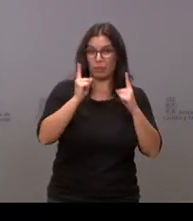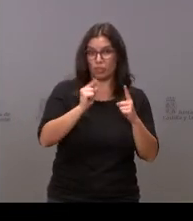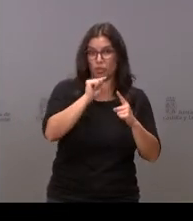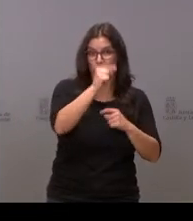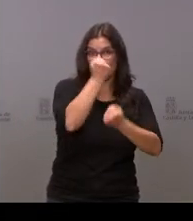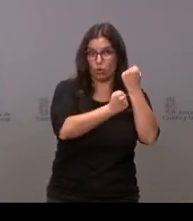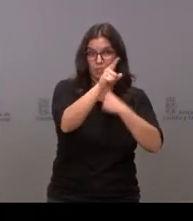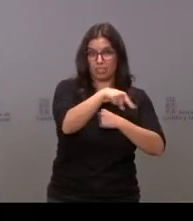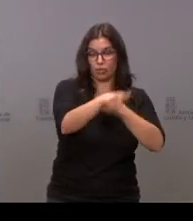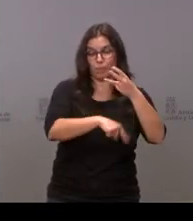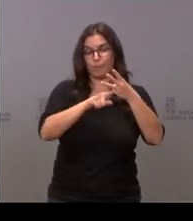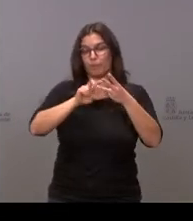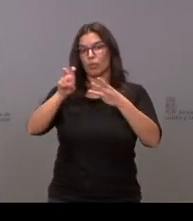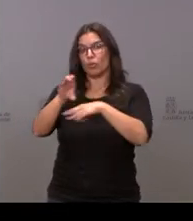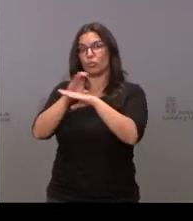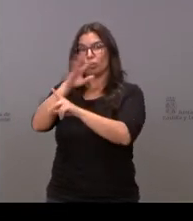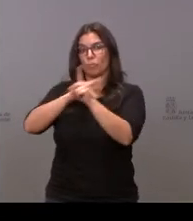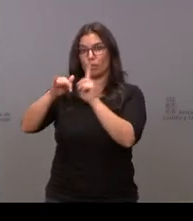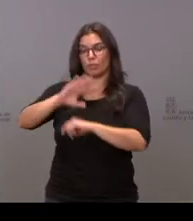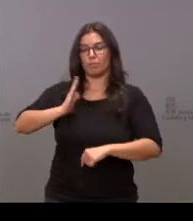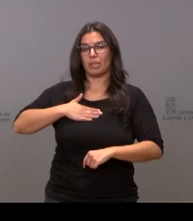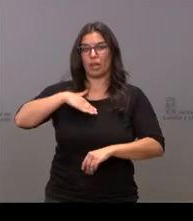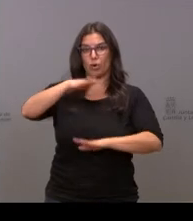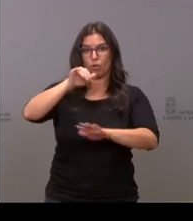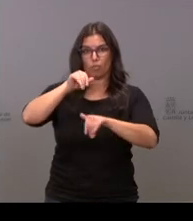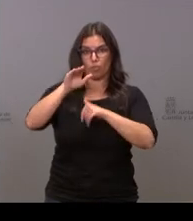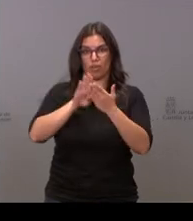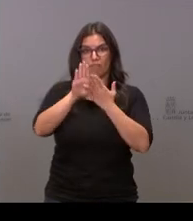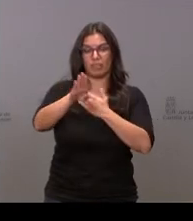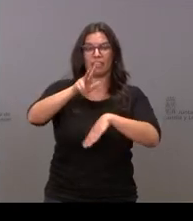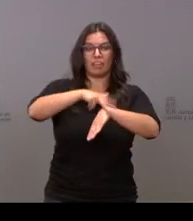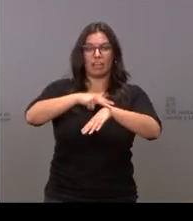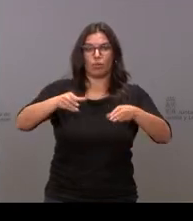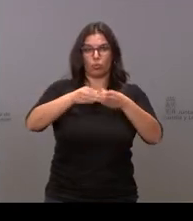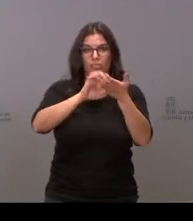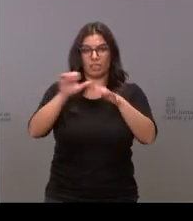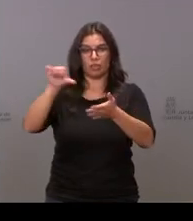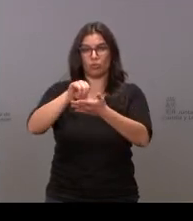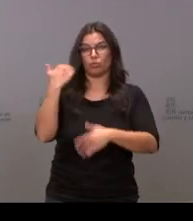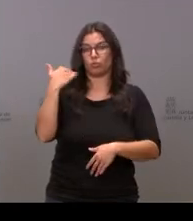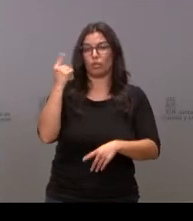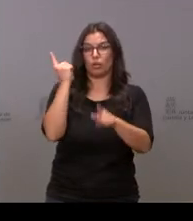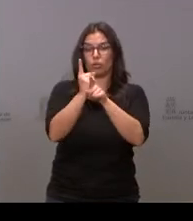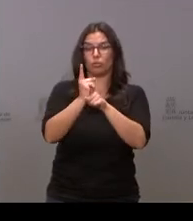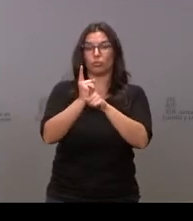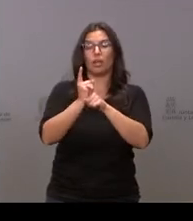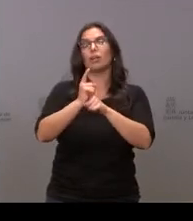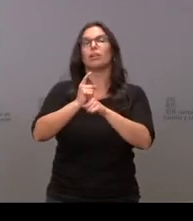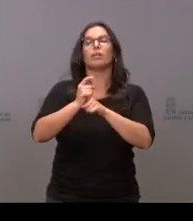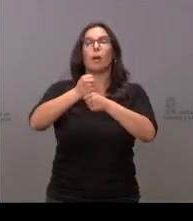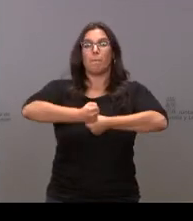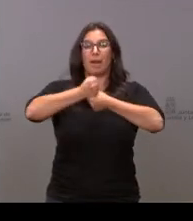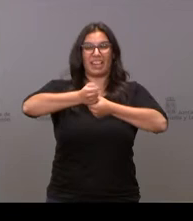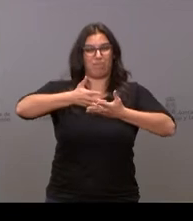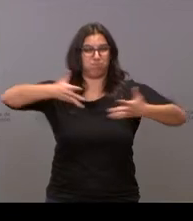ambiente mañana hay una convocatoria en frente de la delegación de la junta en Soria en contra de la macrobaquería o de la baquería